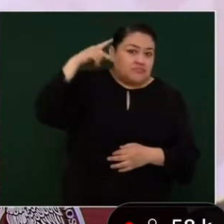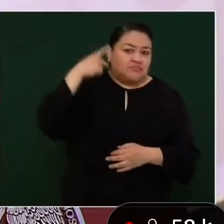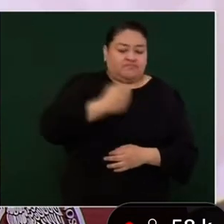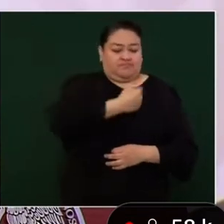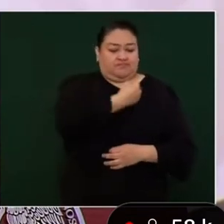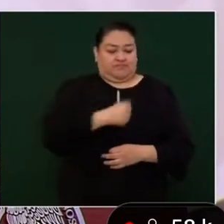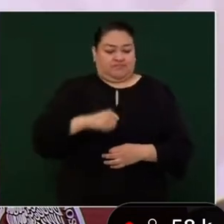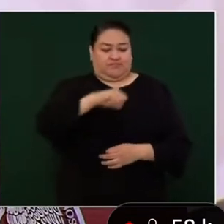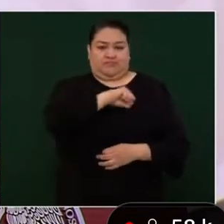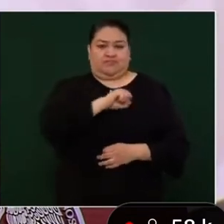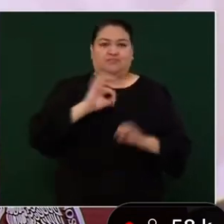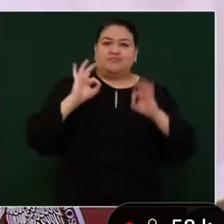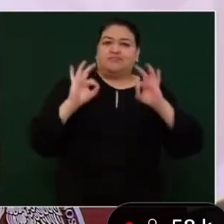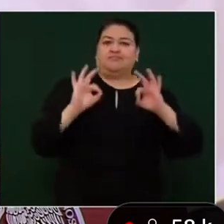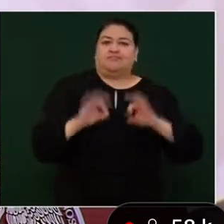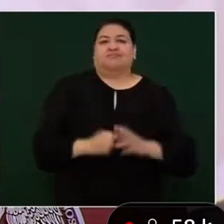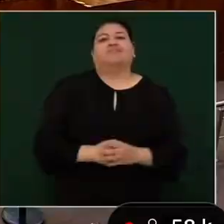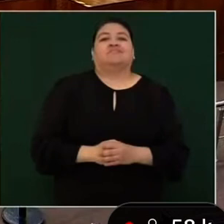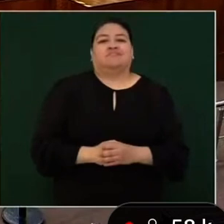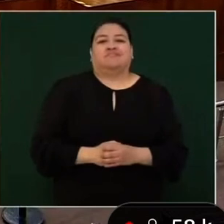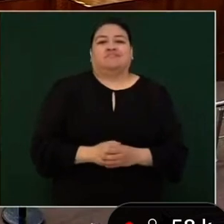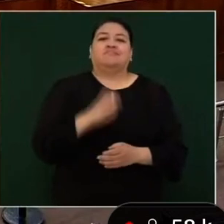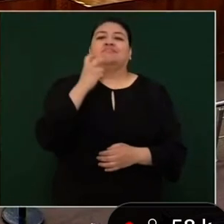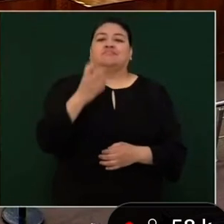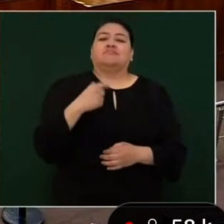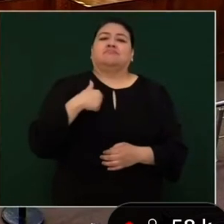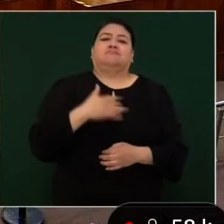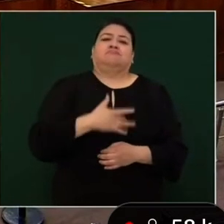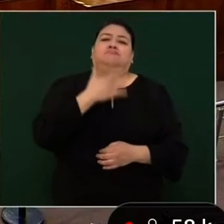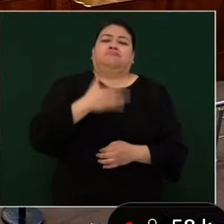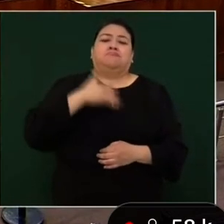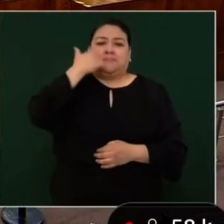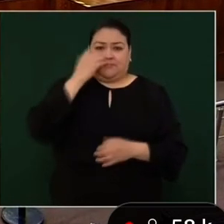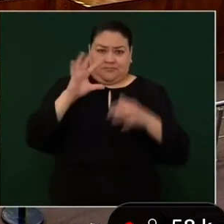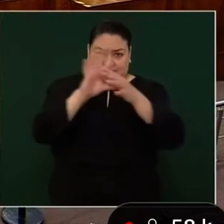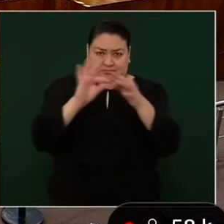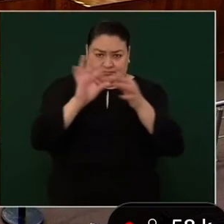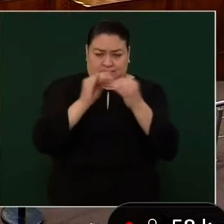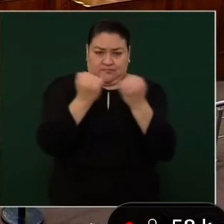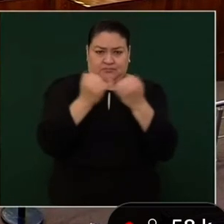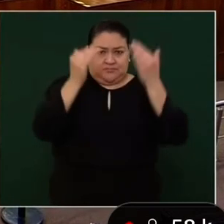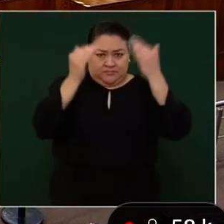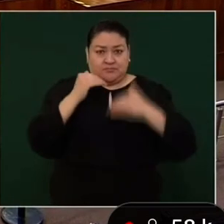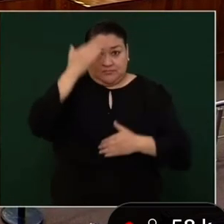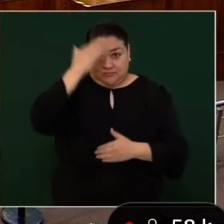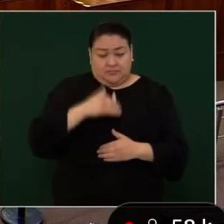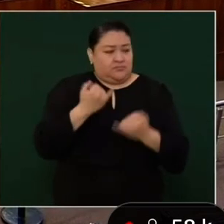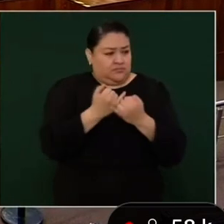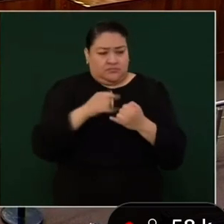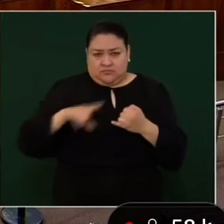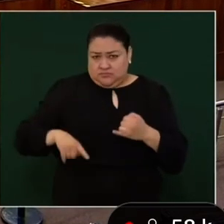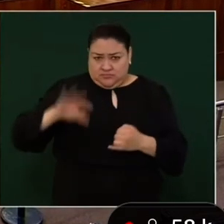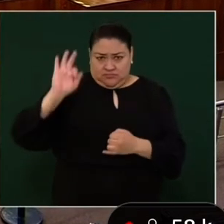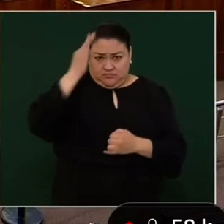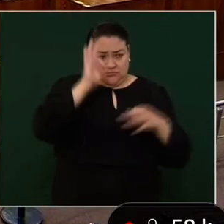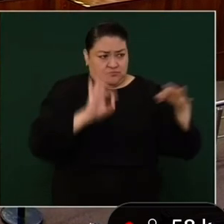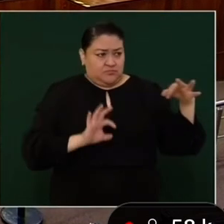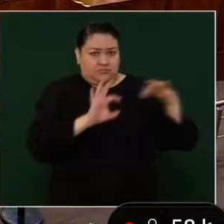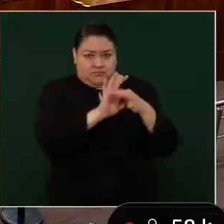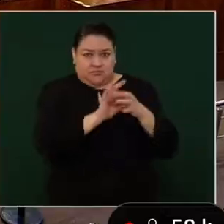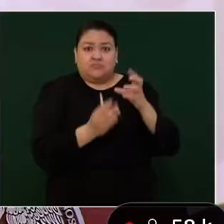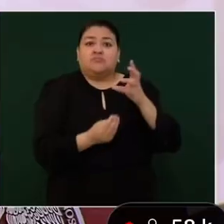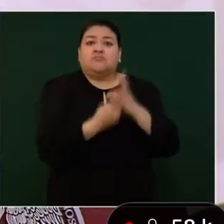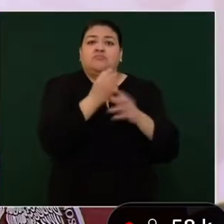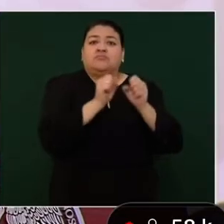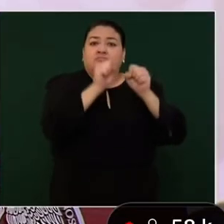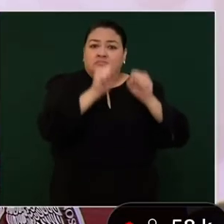esté en mejores manos. De ello mismo, quisiera yo informarle que hemos ya trabajado de la mano de su gobierno el nuevo sistema